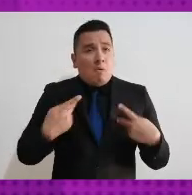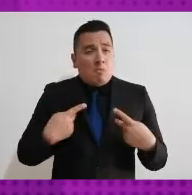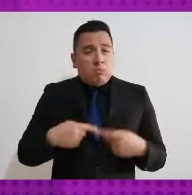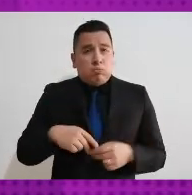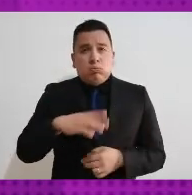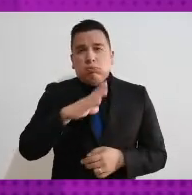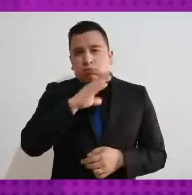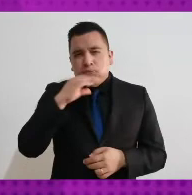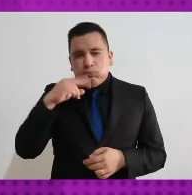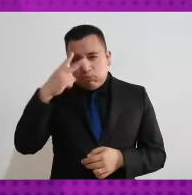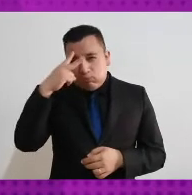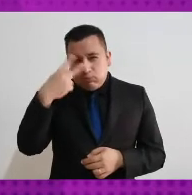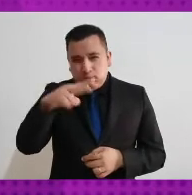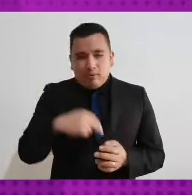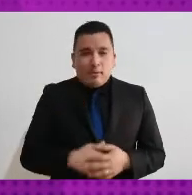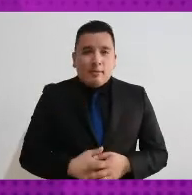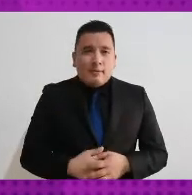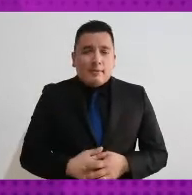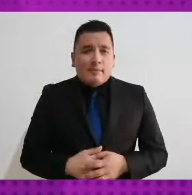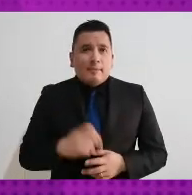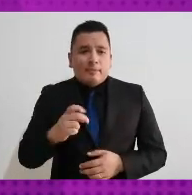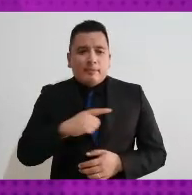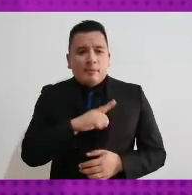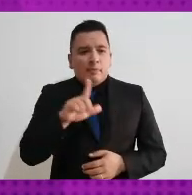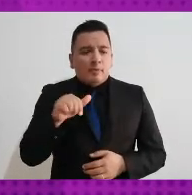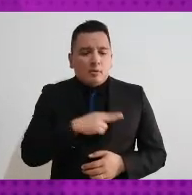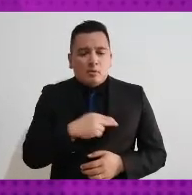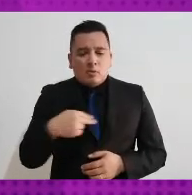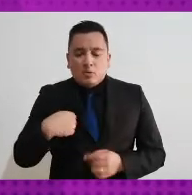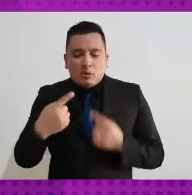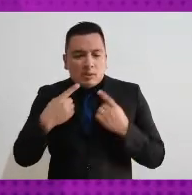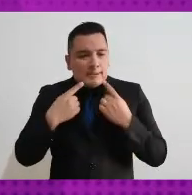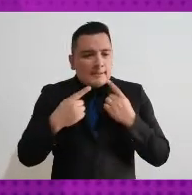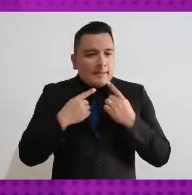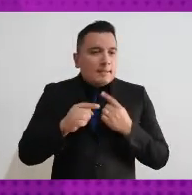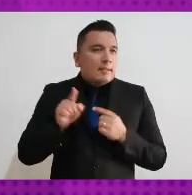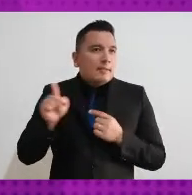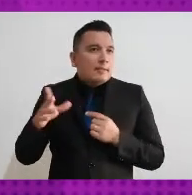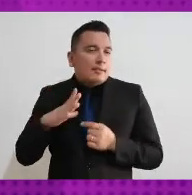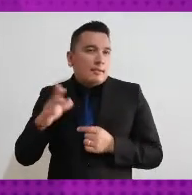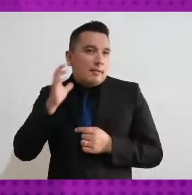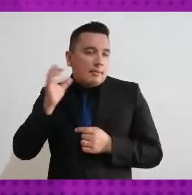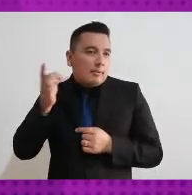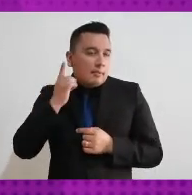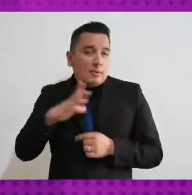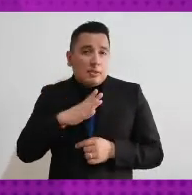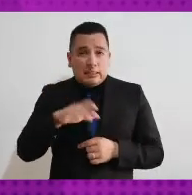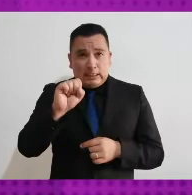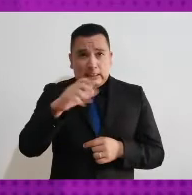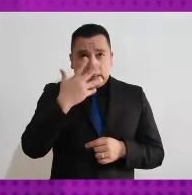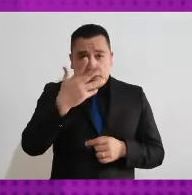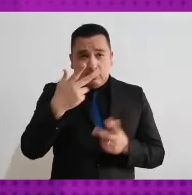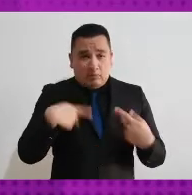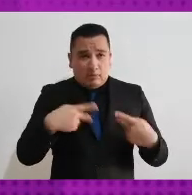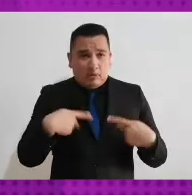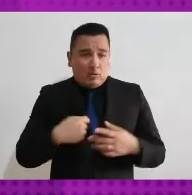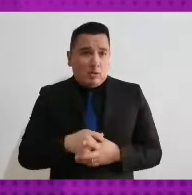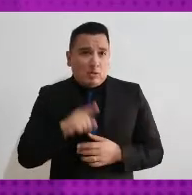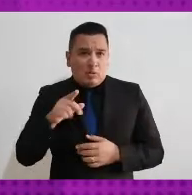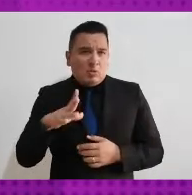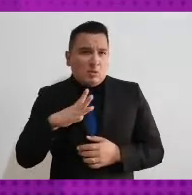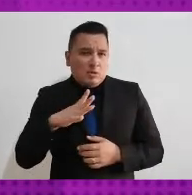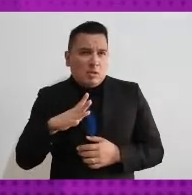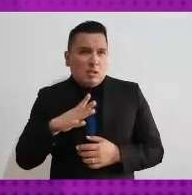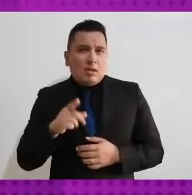eso concluyó en que al final tuvimos una integración en la Cámara de Diputados y Diputadas de 65 personas que